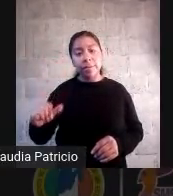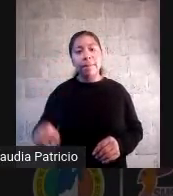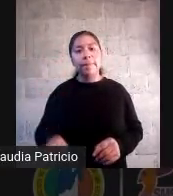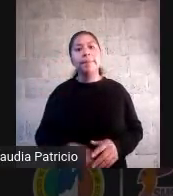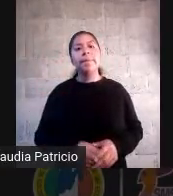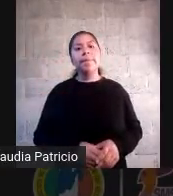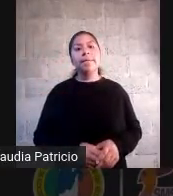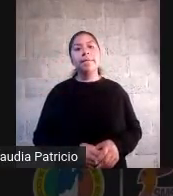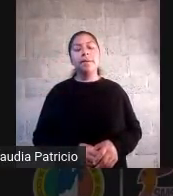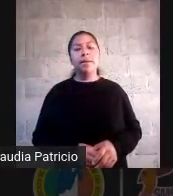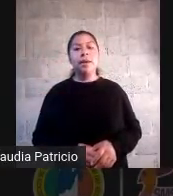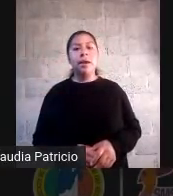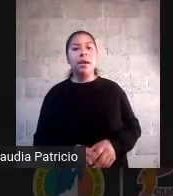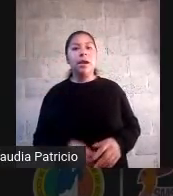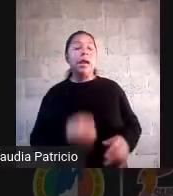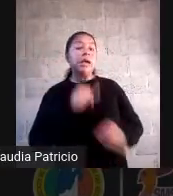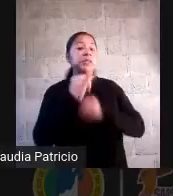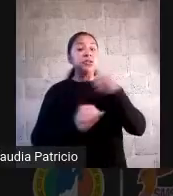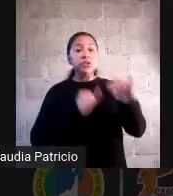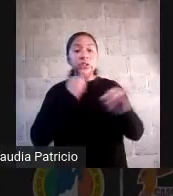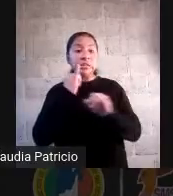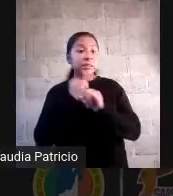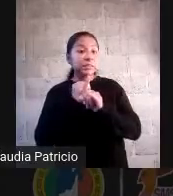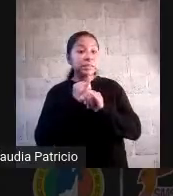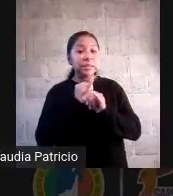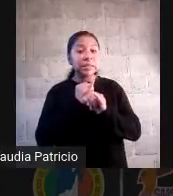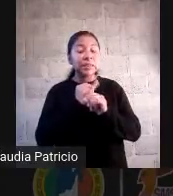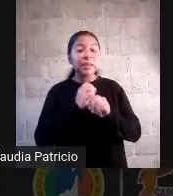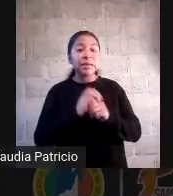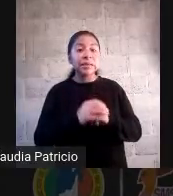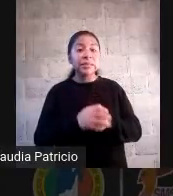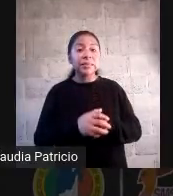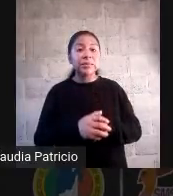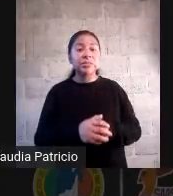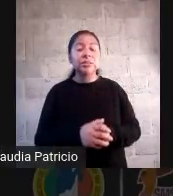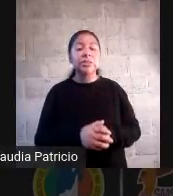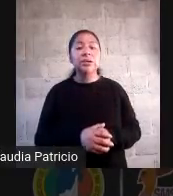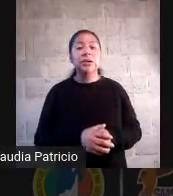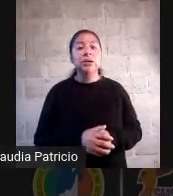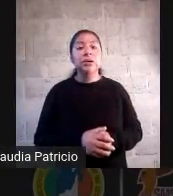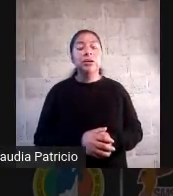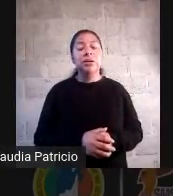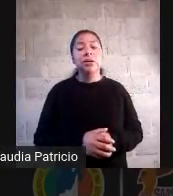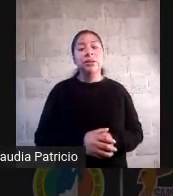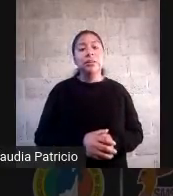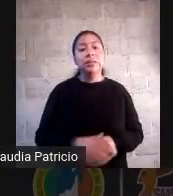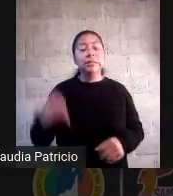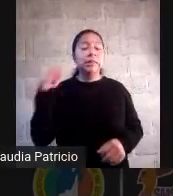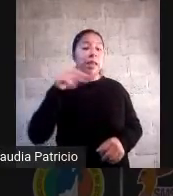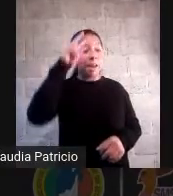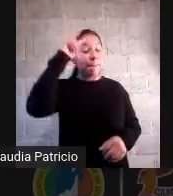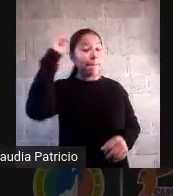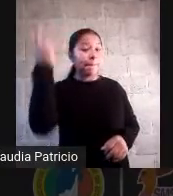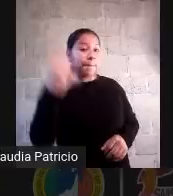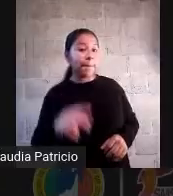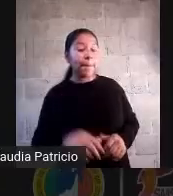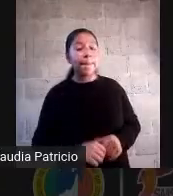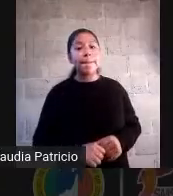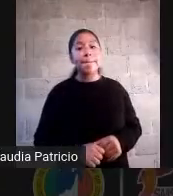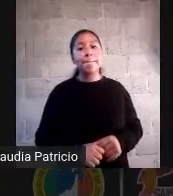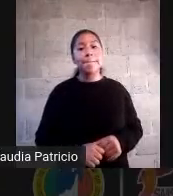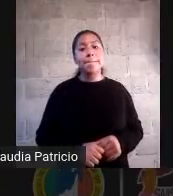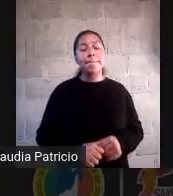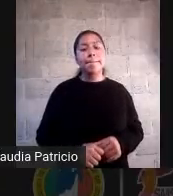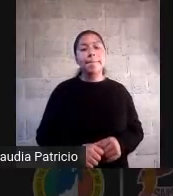a nosotros méxico como al bloque de américa latina así como los países de la unión europea